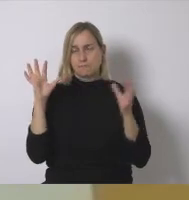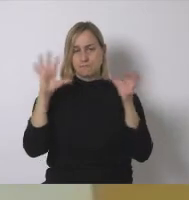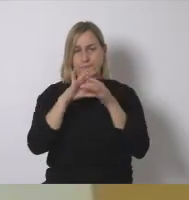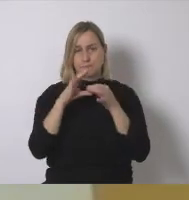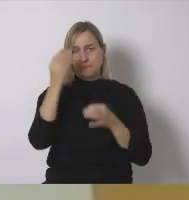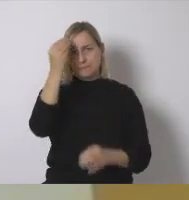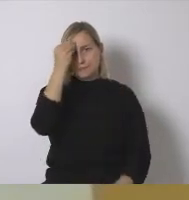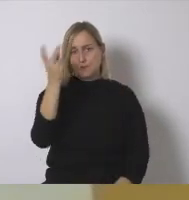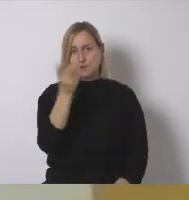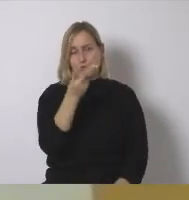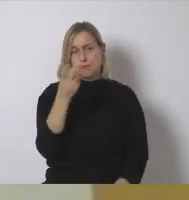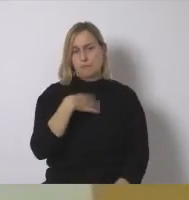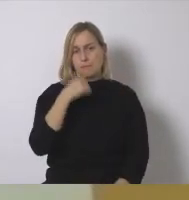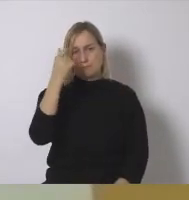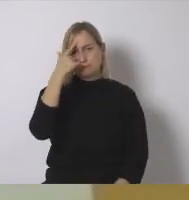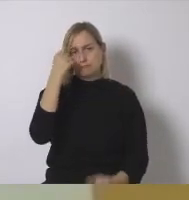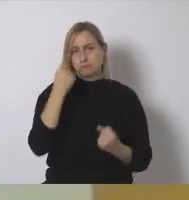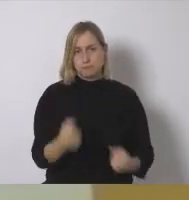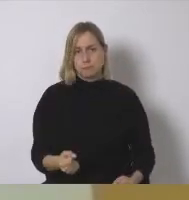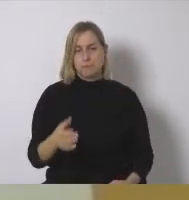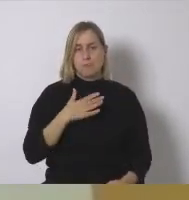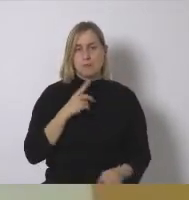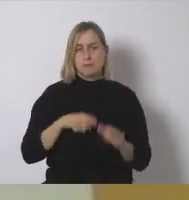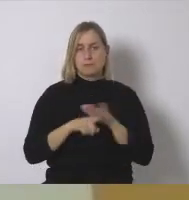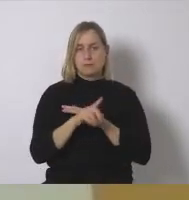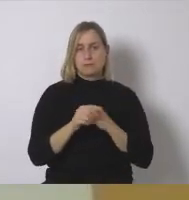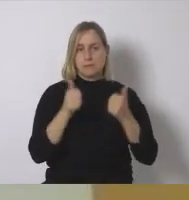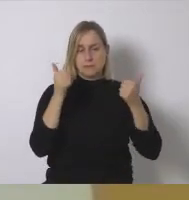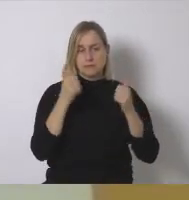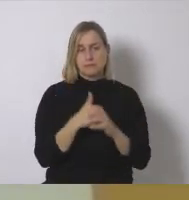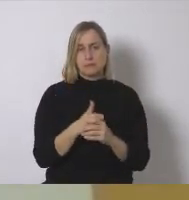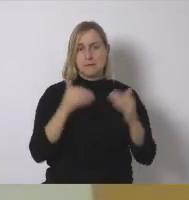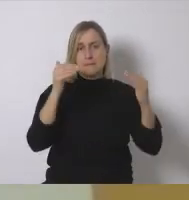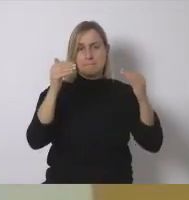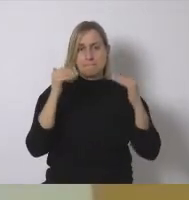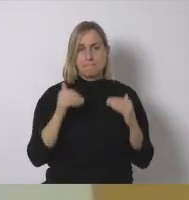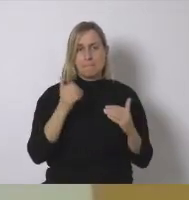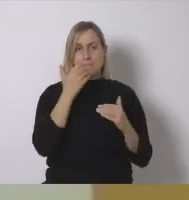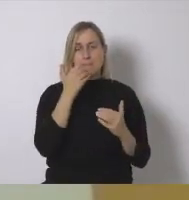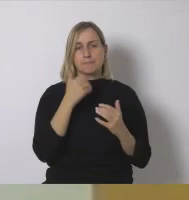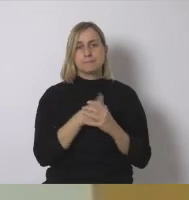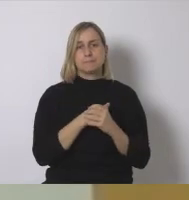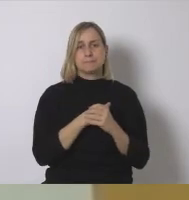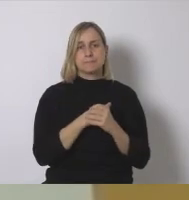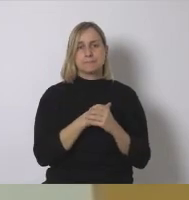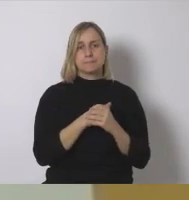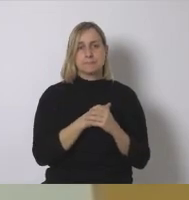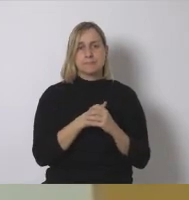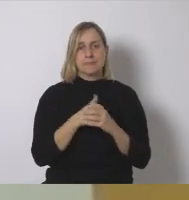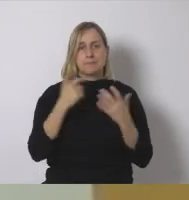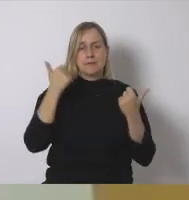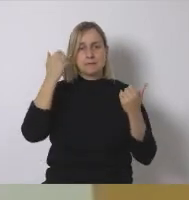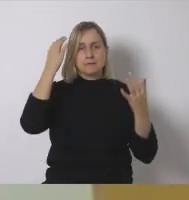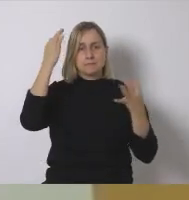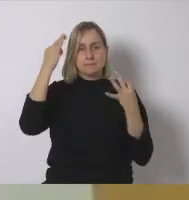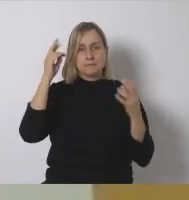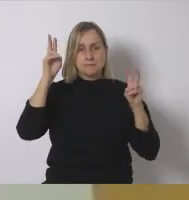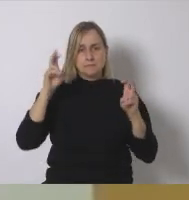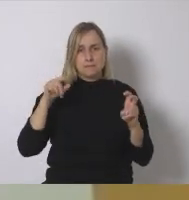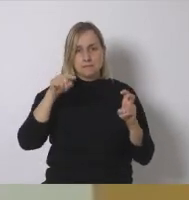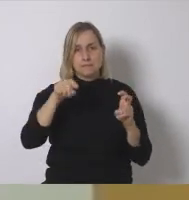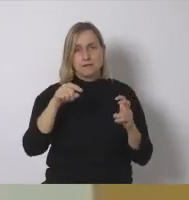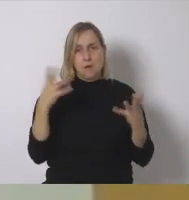energética y alimentaria ya se han comentado varias ideas y se pueden desarrollar más también por ejemplo algo más